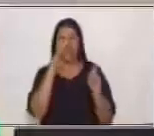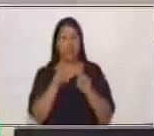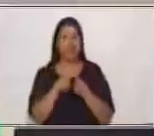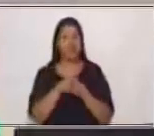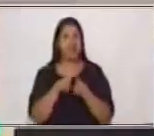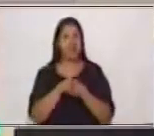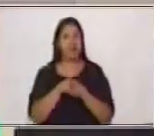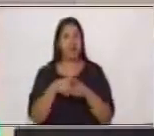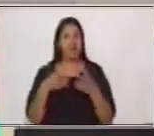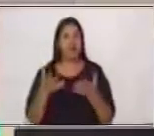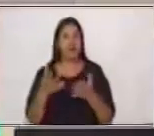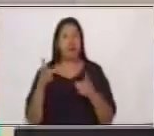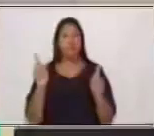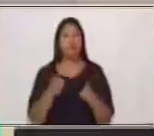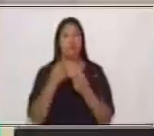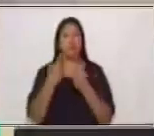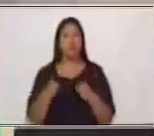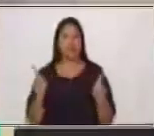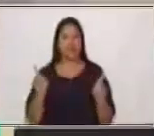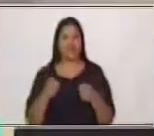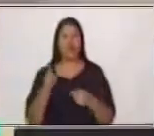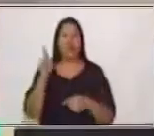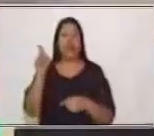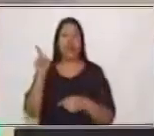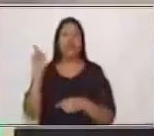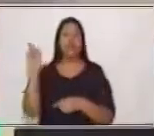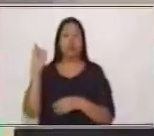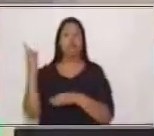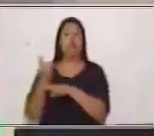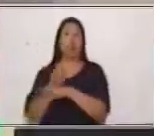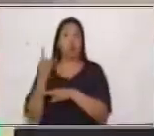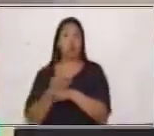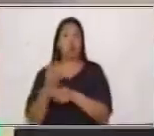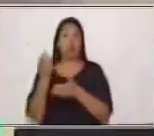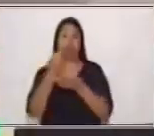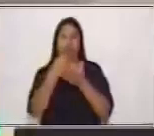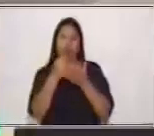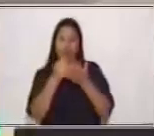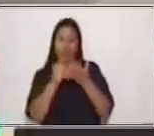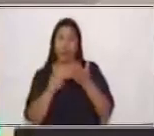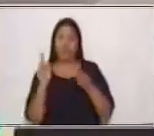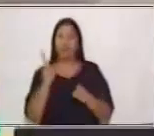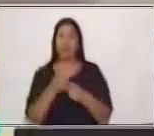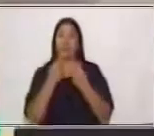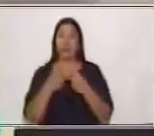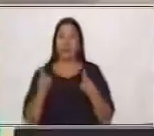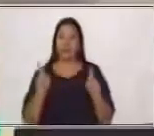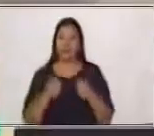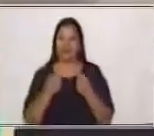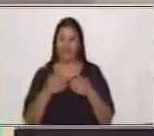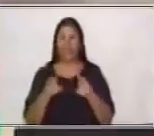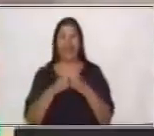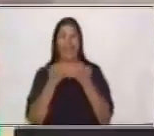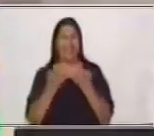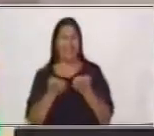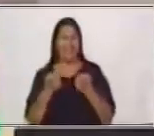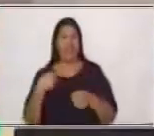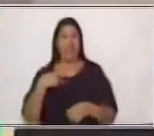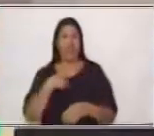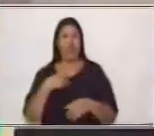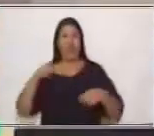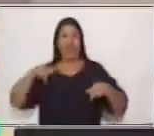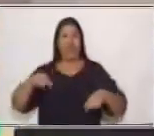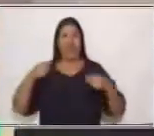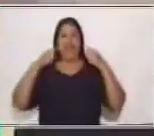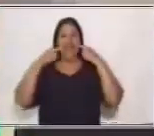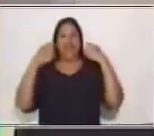sirven para escribir la música, ¿verdad? Entonces, para romper el hielo y estar contentos y relajarnos